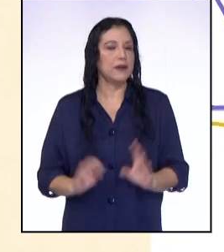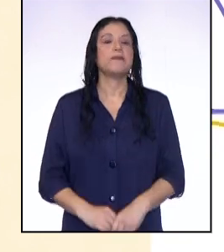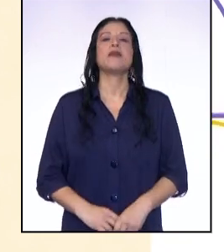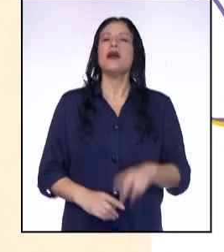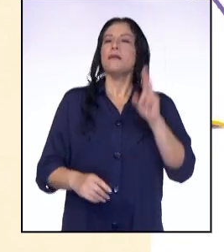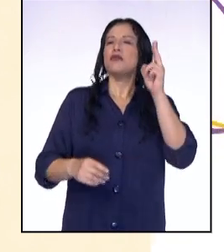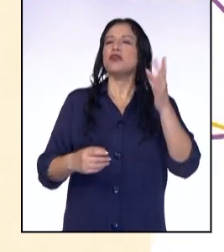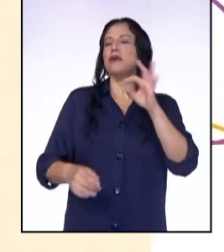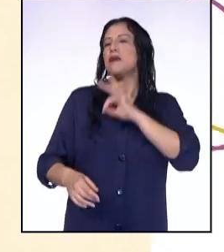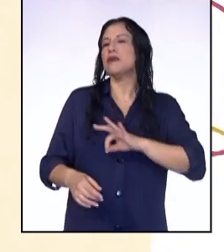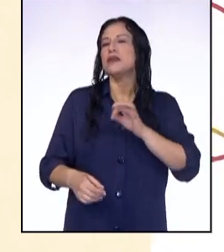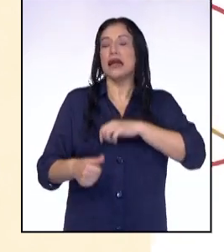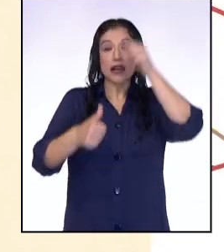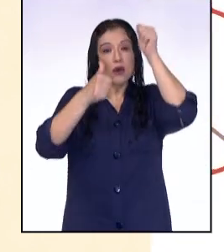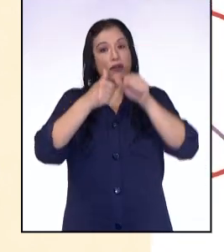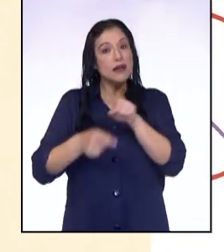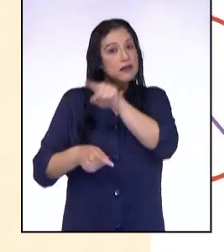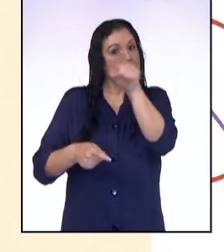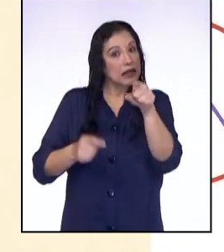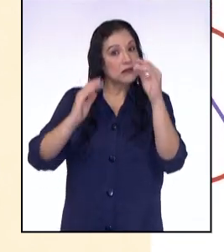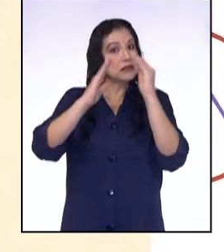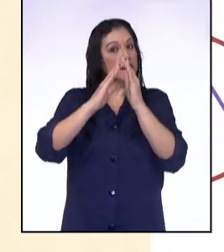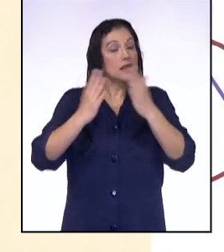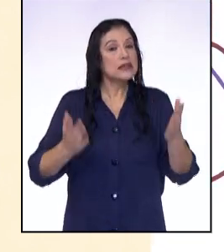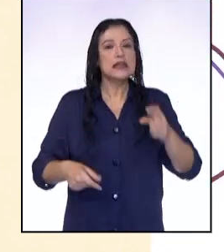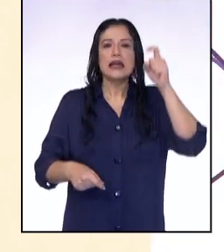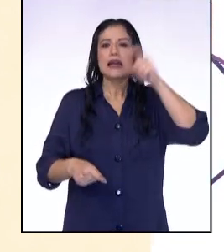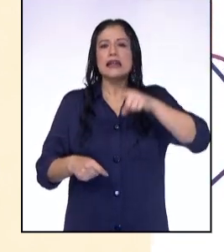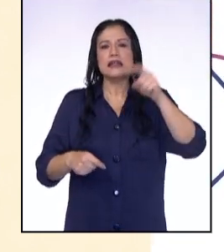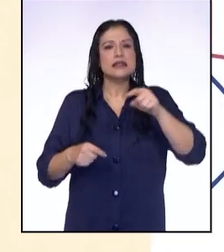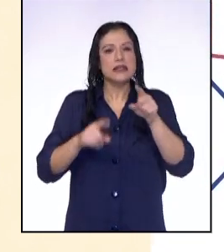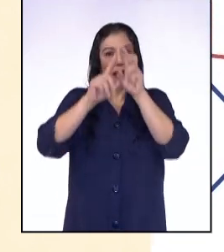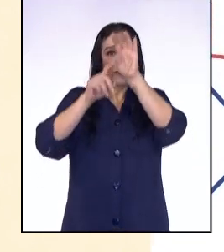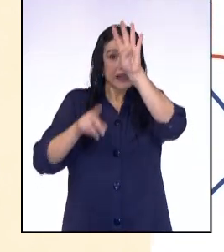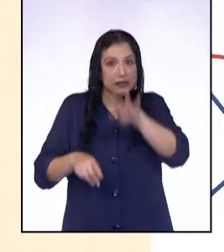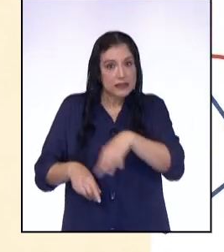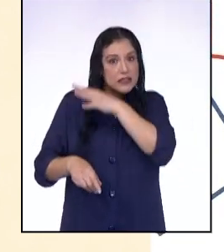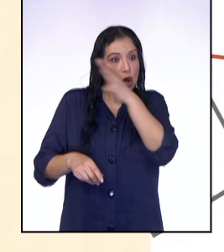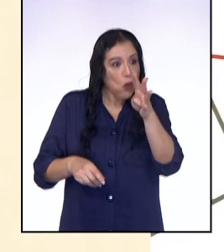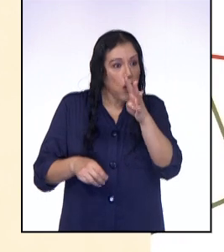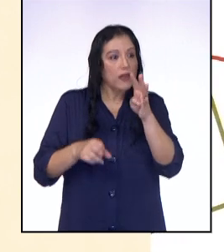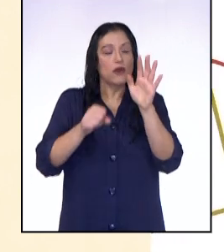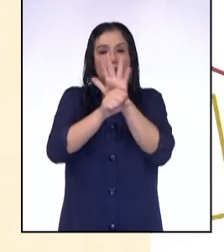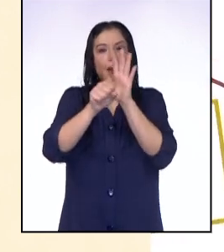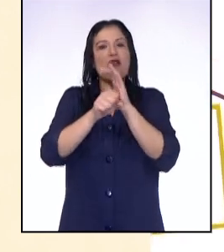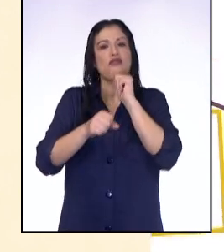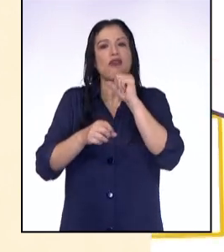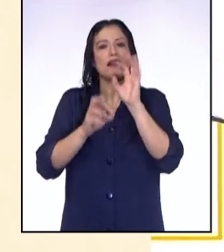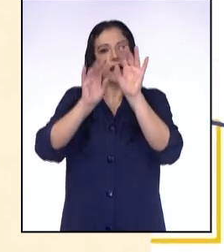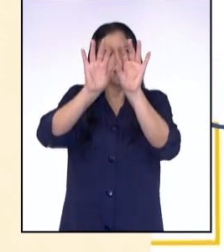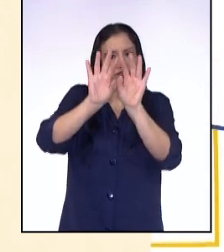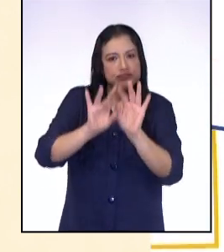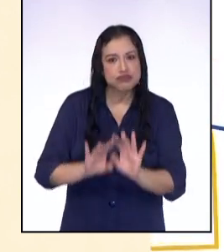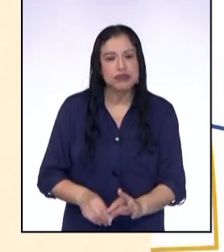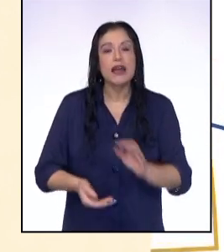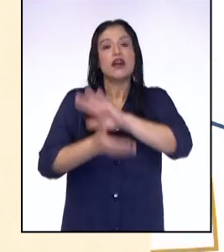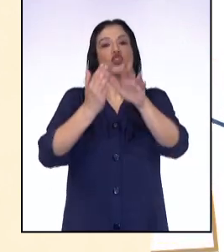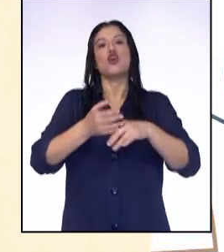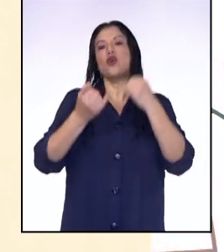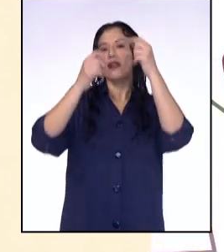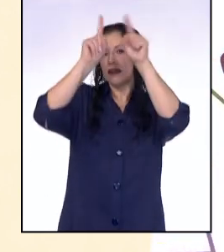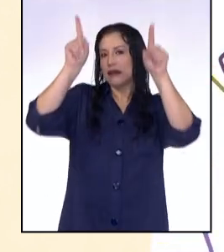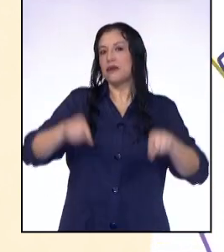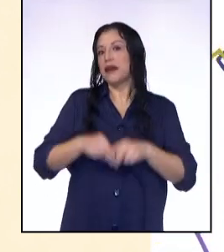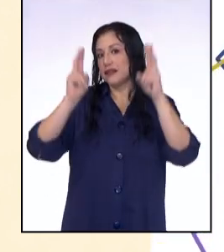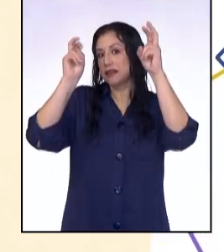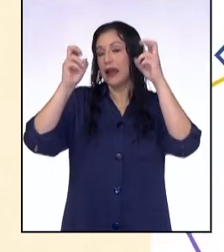voy a aprovechar en recordarles a todas y todos en sus casas que deben completar este cuadro que nos servirá para nuestra infografía sobre las emociones